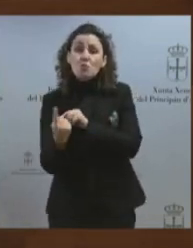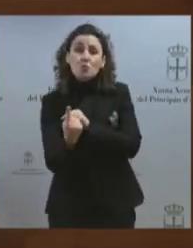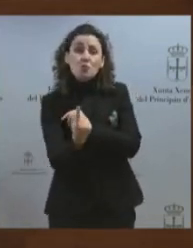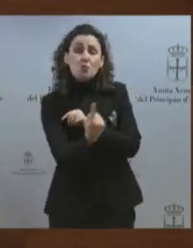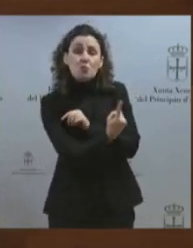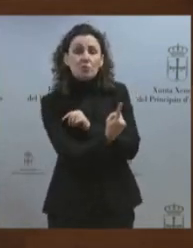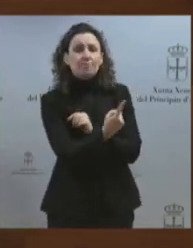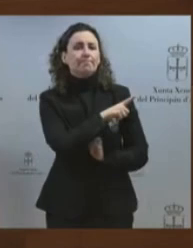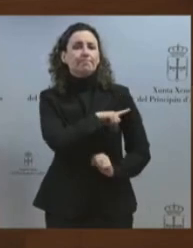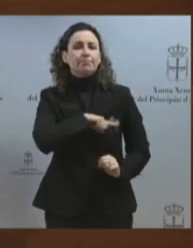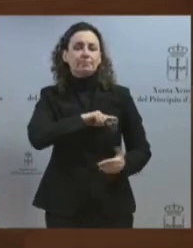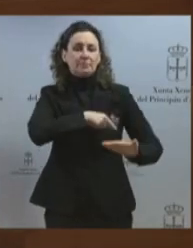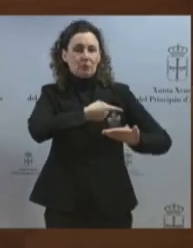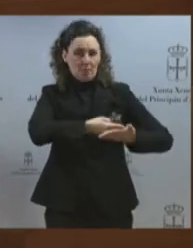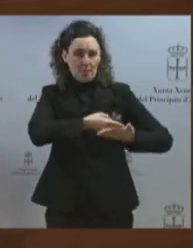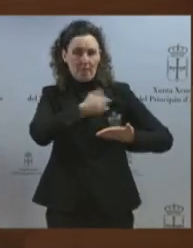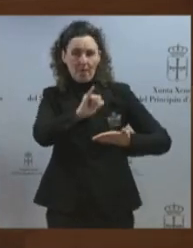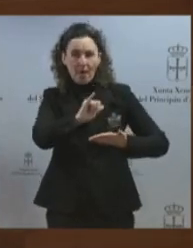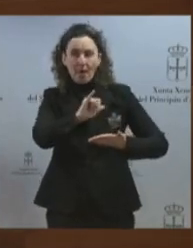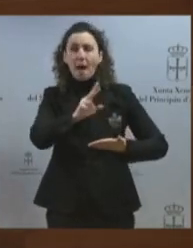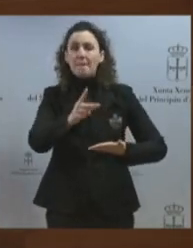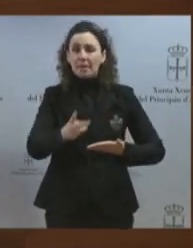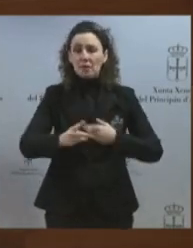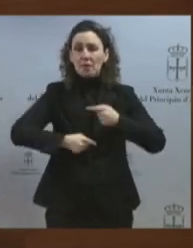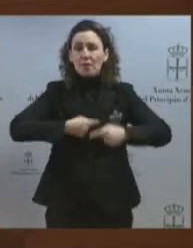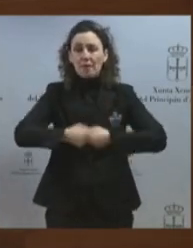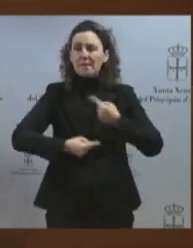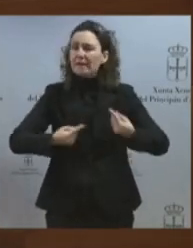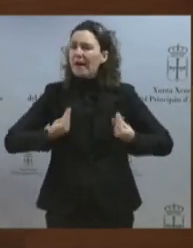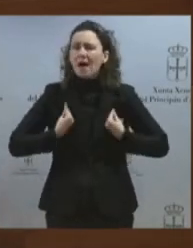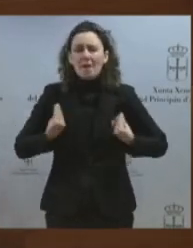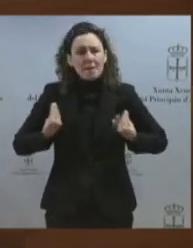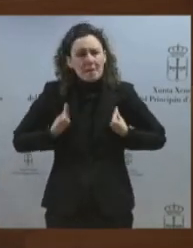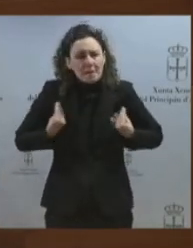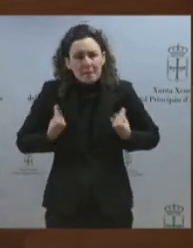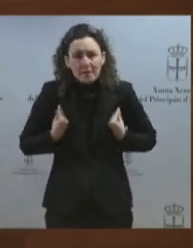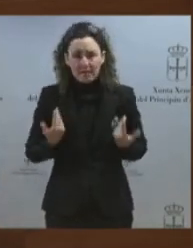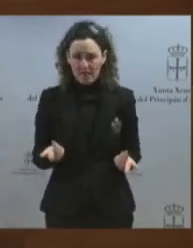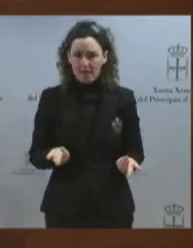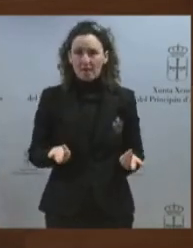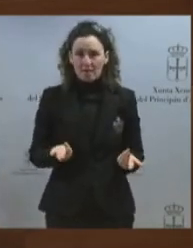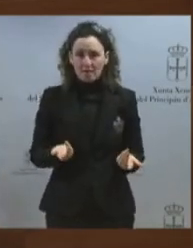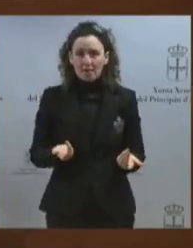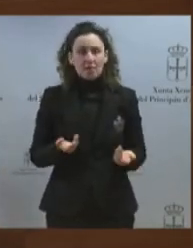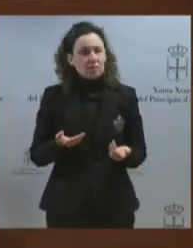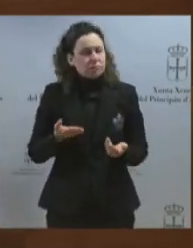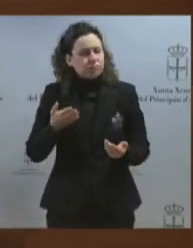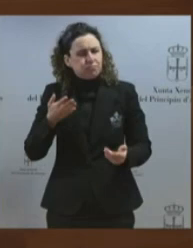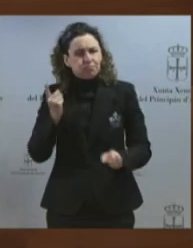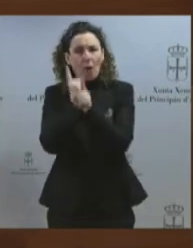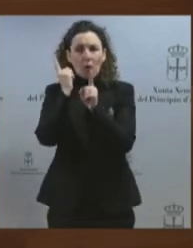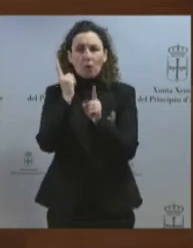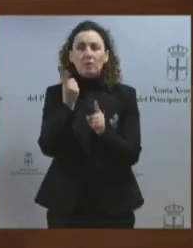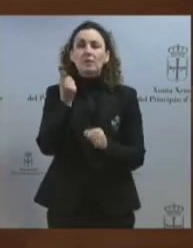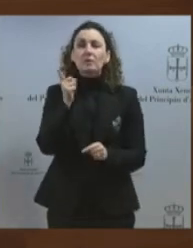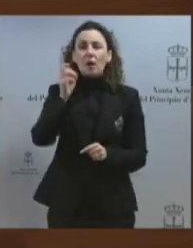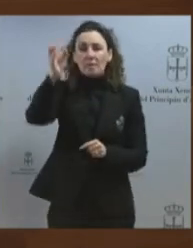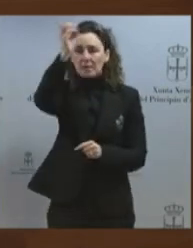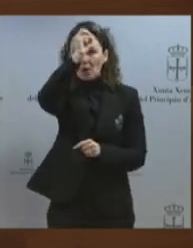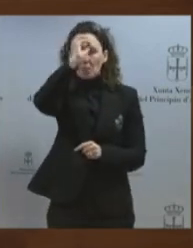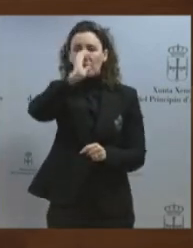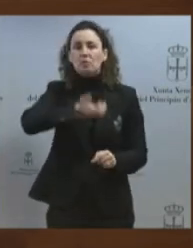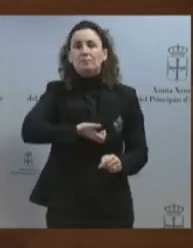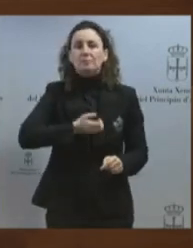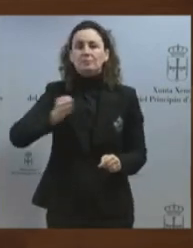su familia, su oficio, que fueron represaliadas por ser alcaldes. Algunas de estas